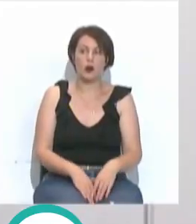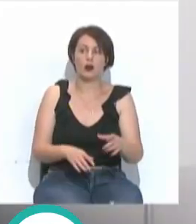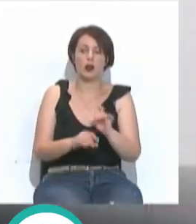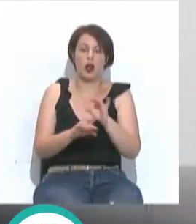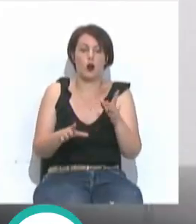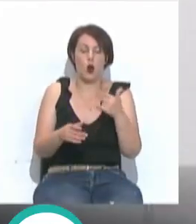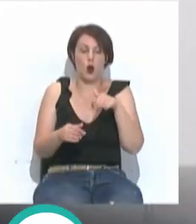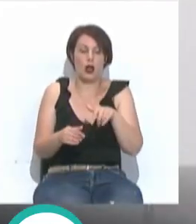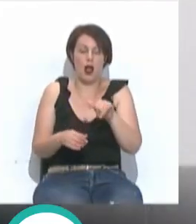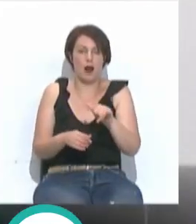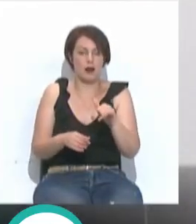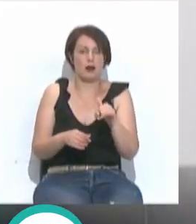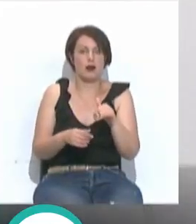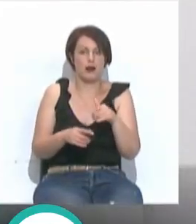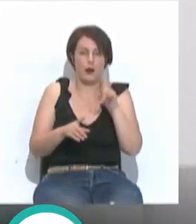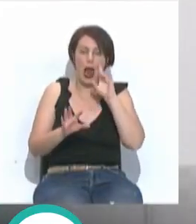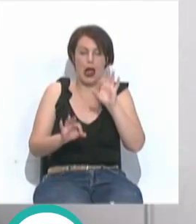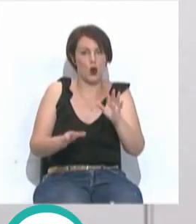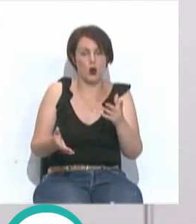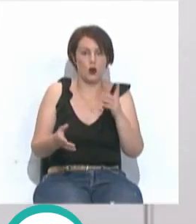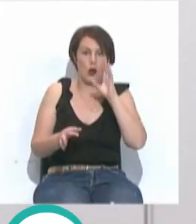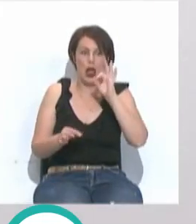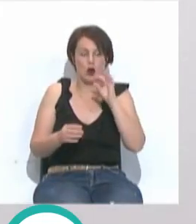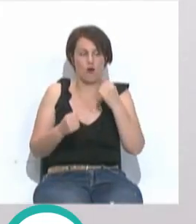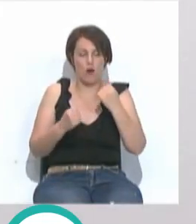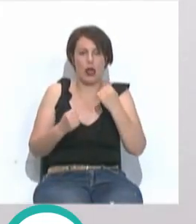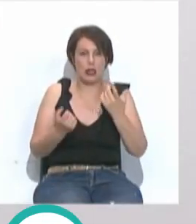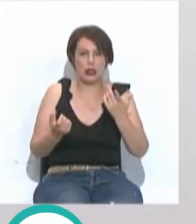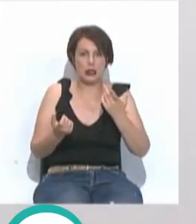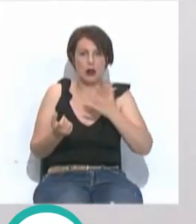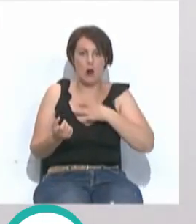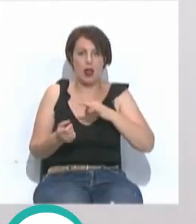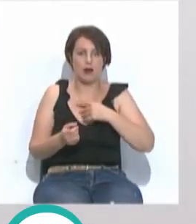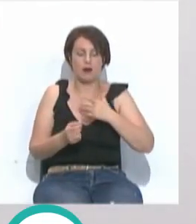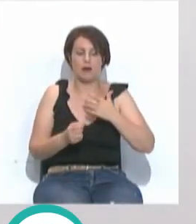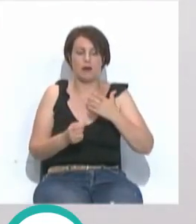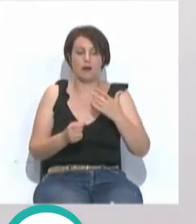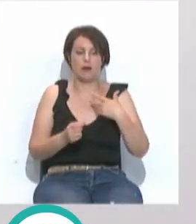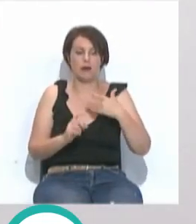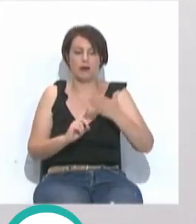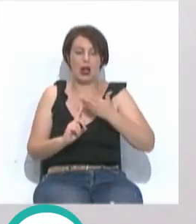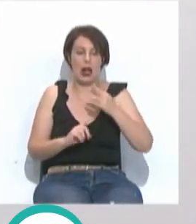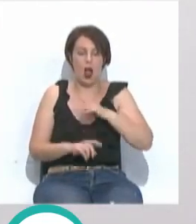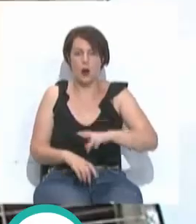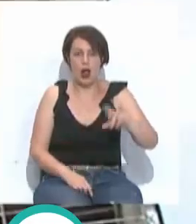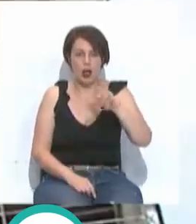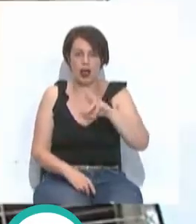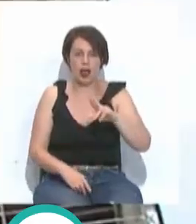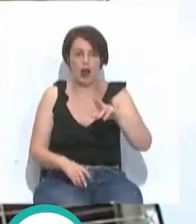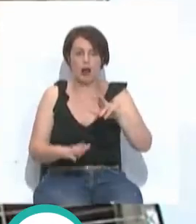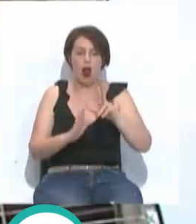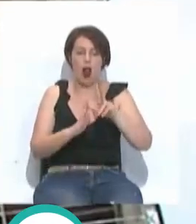Evidentemente, hoy hay nubarrones, nubarrones bastante fuertes que nos pueden hacer que la recuperación se